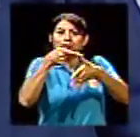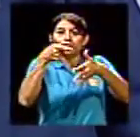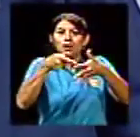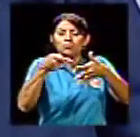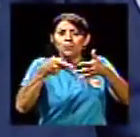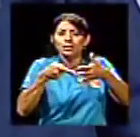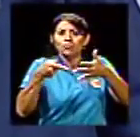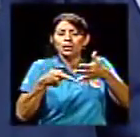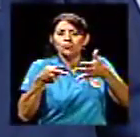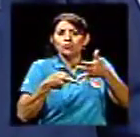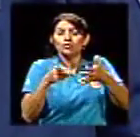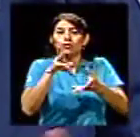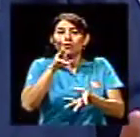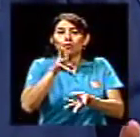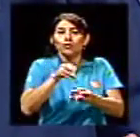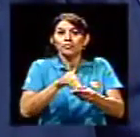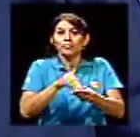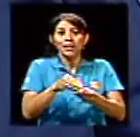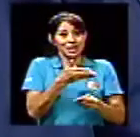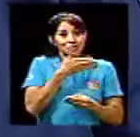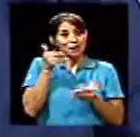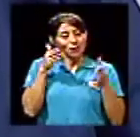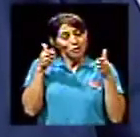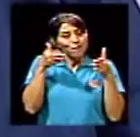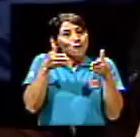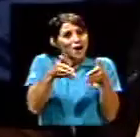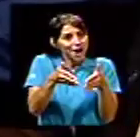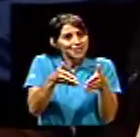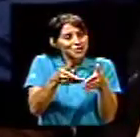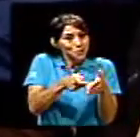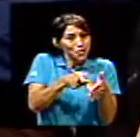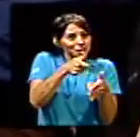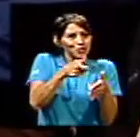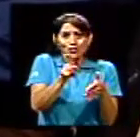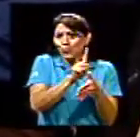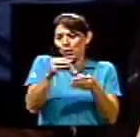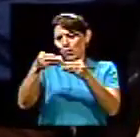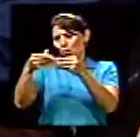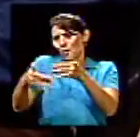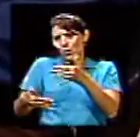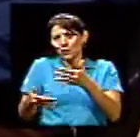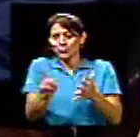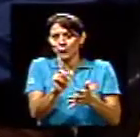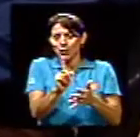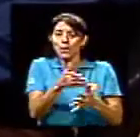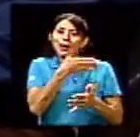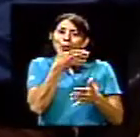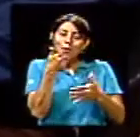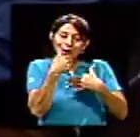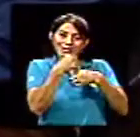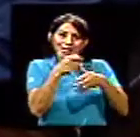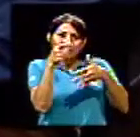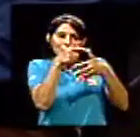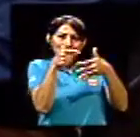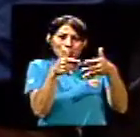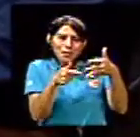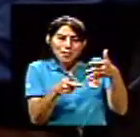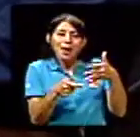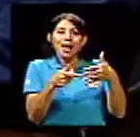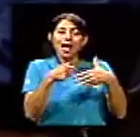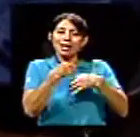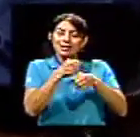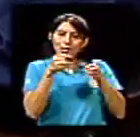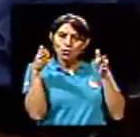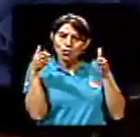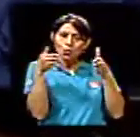Entonces, como dicen, a veces es mejor enfocarse en tres cosas que no en diez. Y lo que no salga de ninguna, lo importante es que estas tres o cinco nos